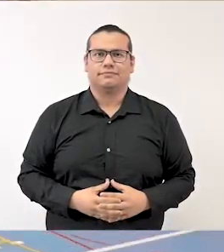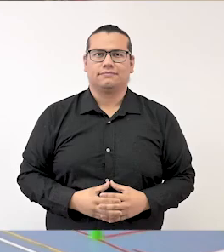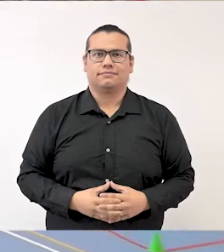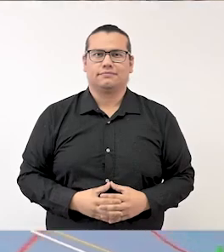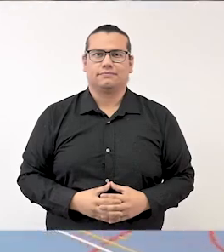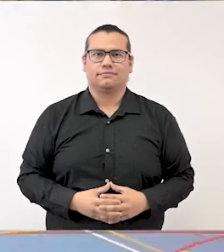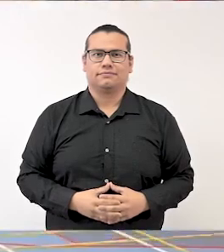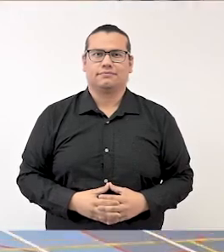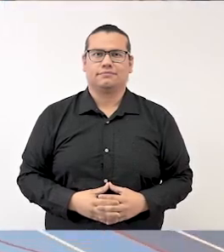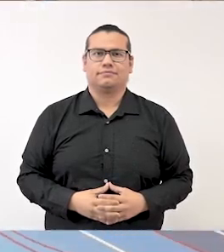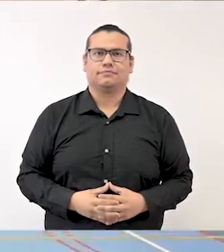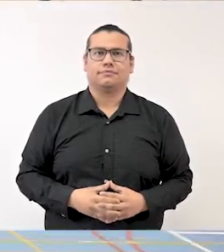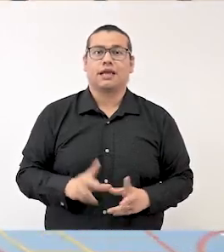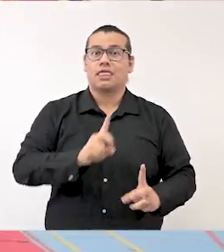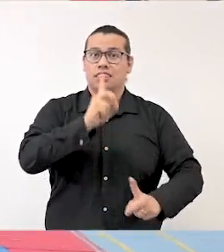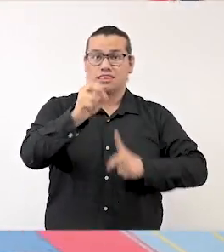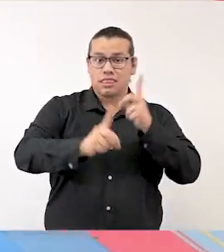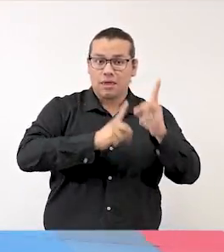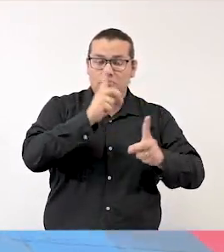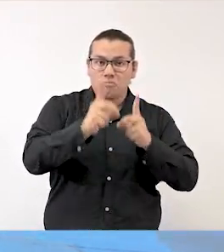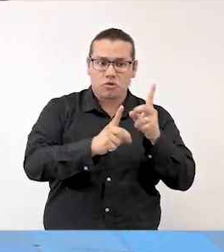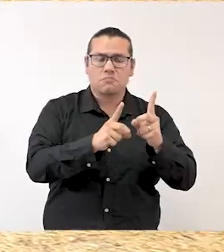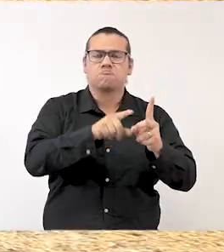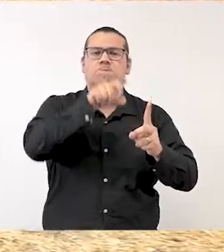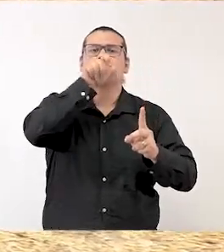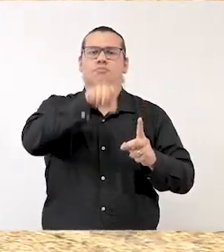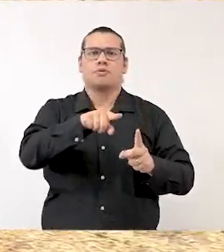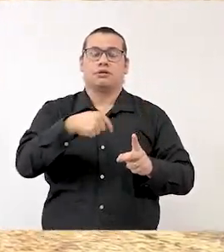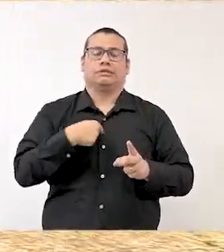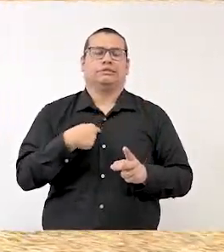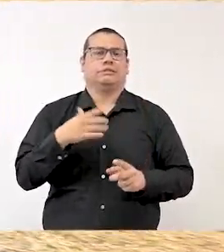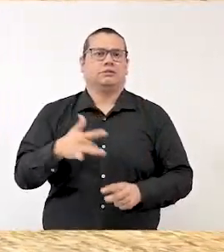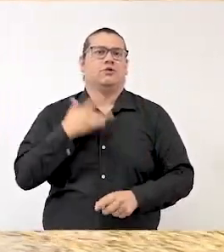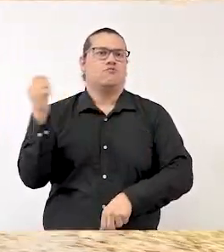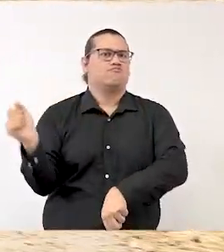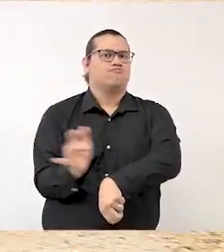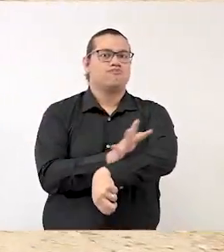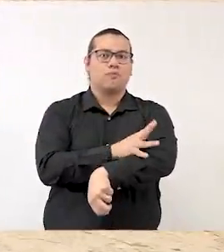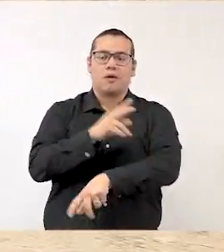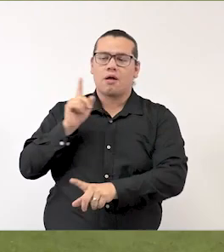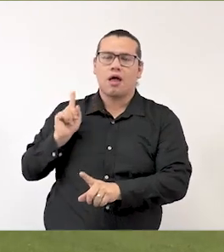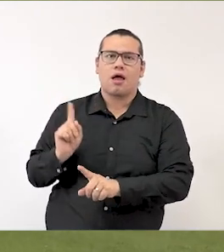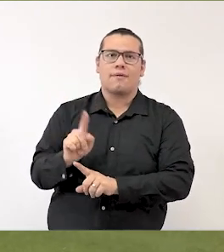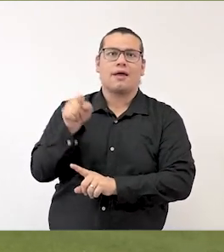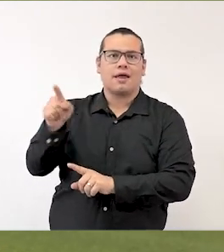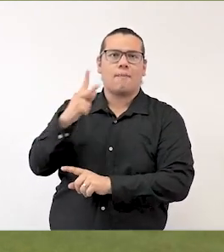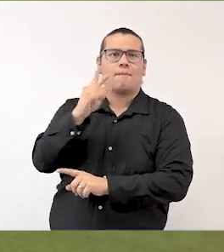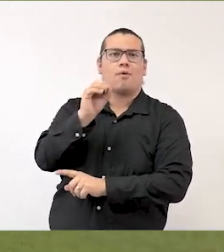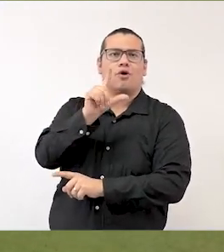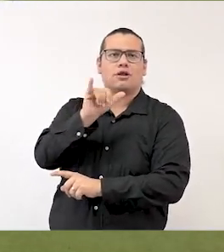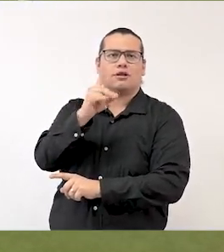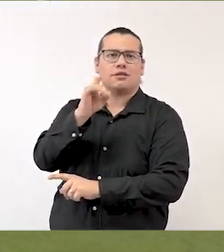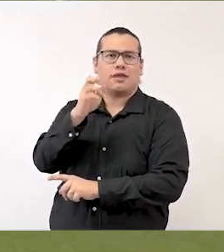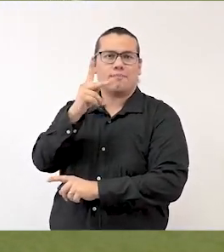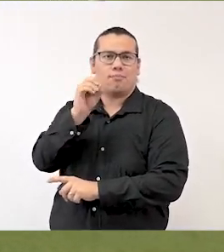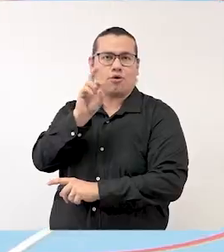Y el deporte no se queda atrás. Me emociona pasar por el polideportivo y escuchar el ambiente en las gradas.